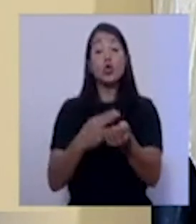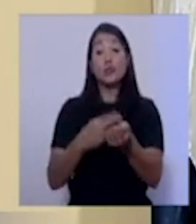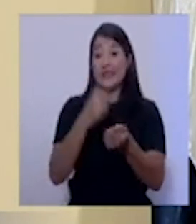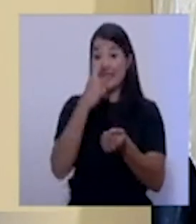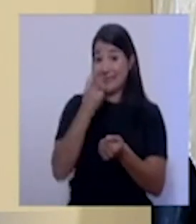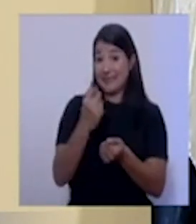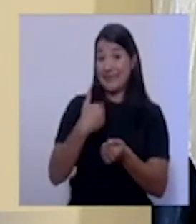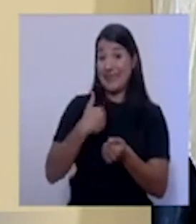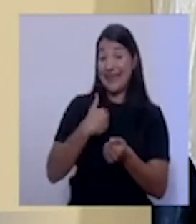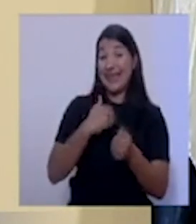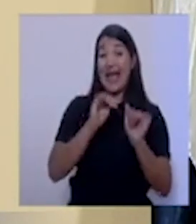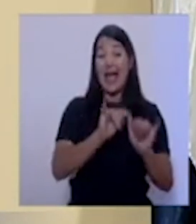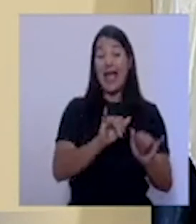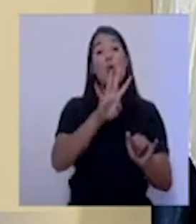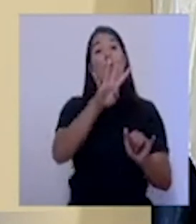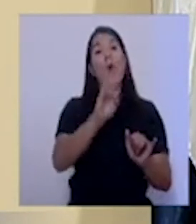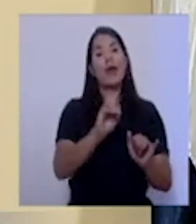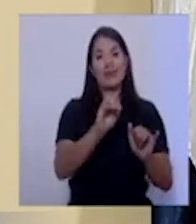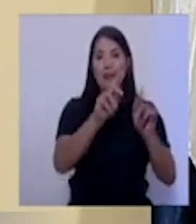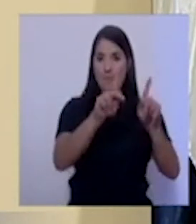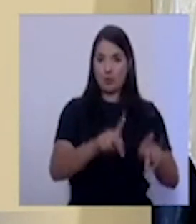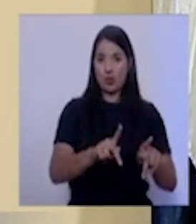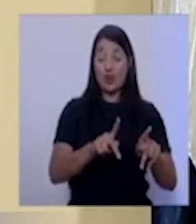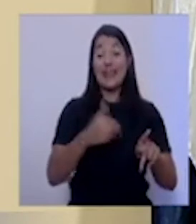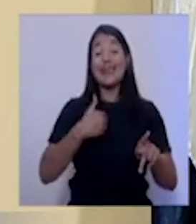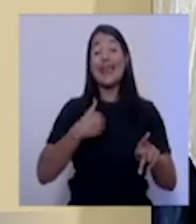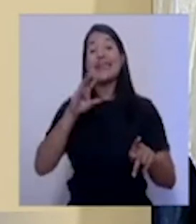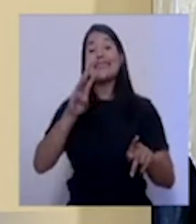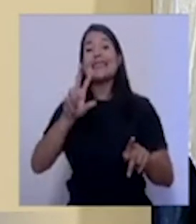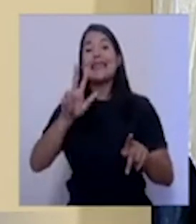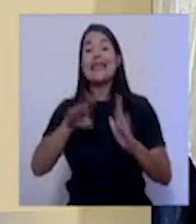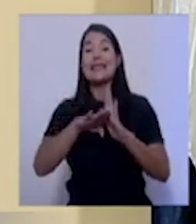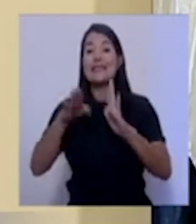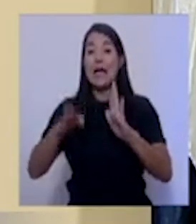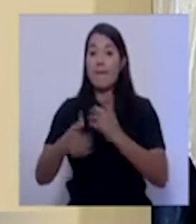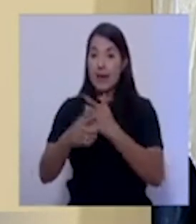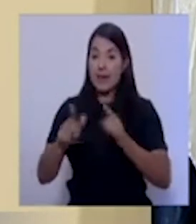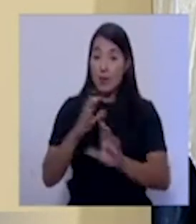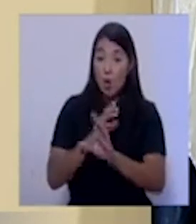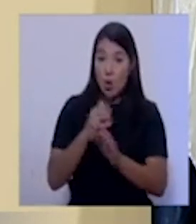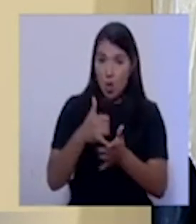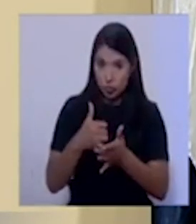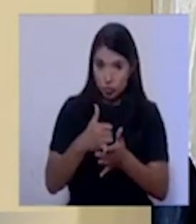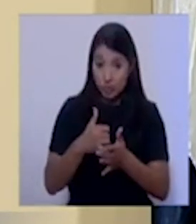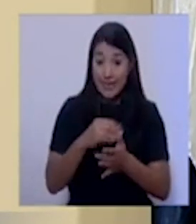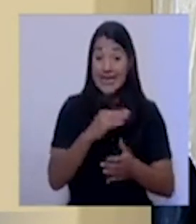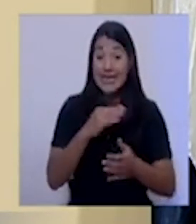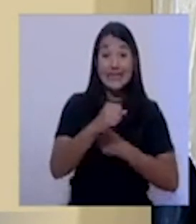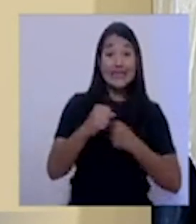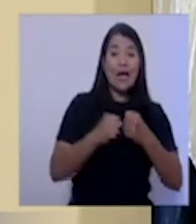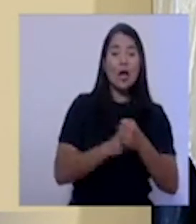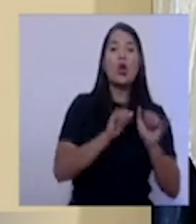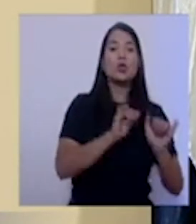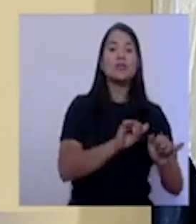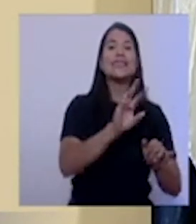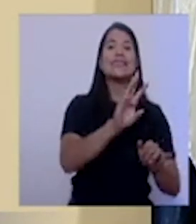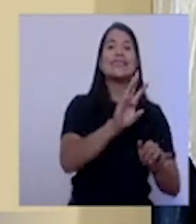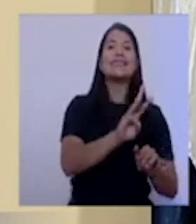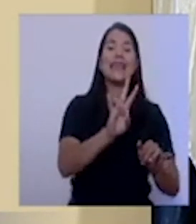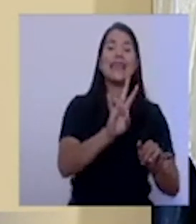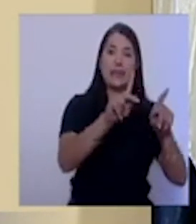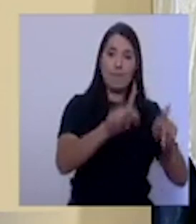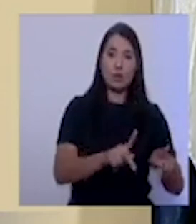40 pacientes, hay 63 camas disponibles en cuidados intensivos. Y en salón, 67 pacientes, 8 camas